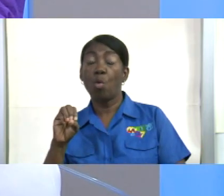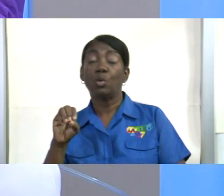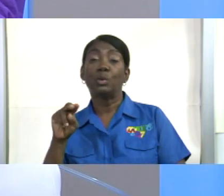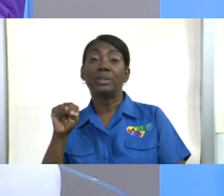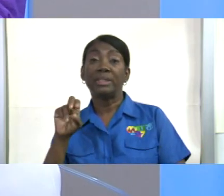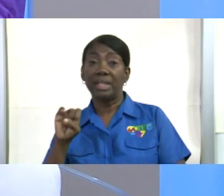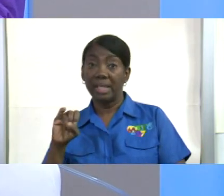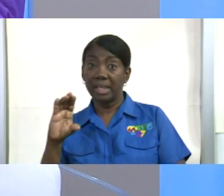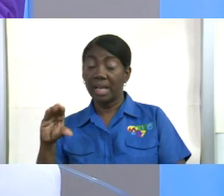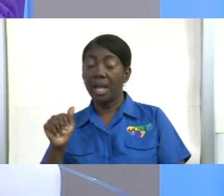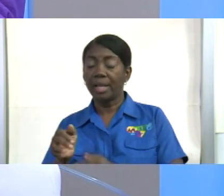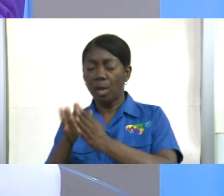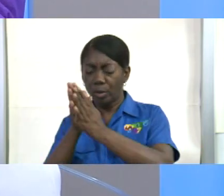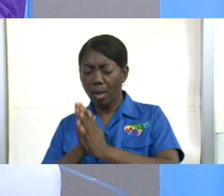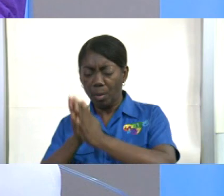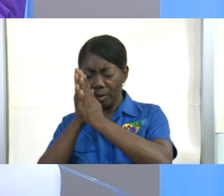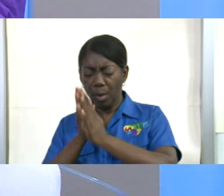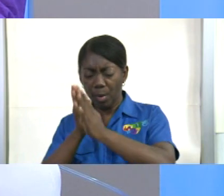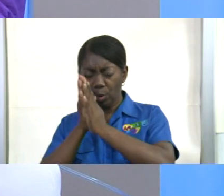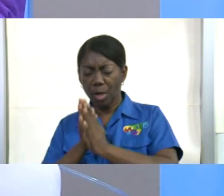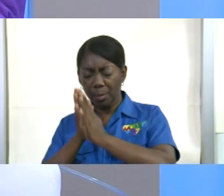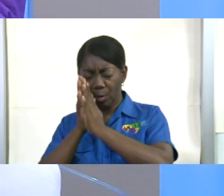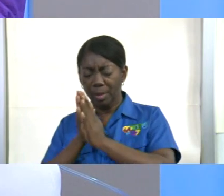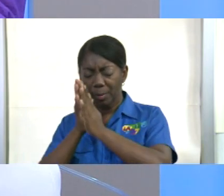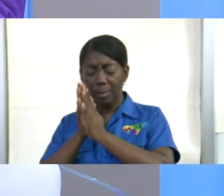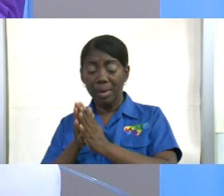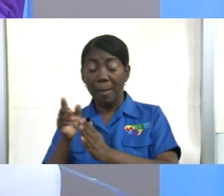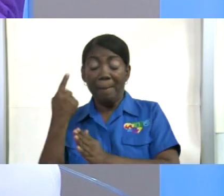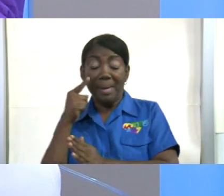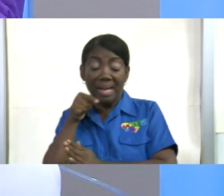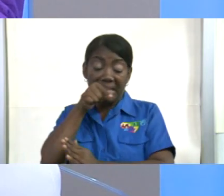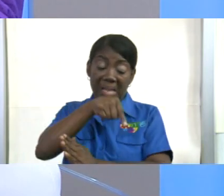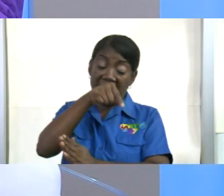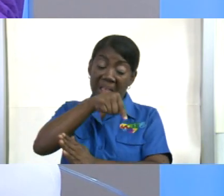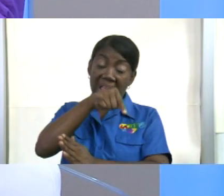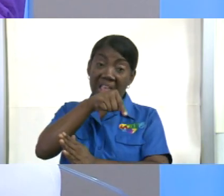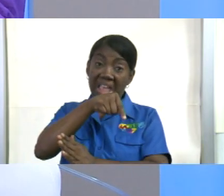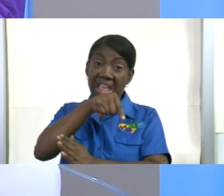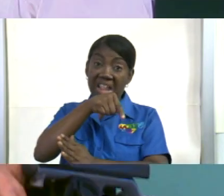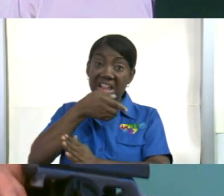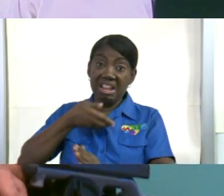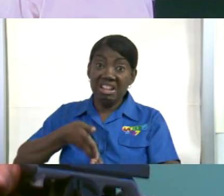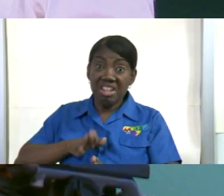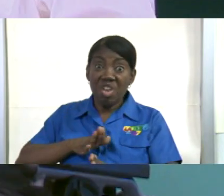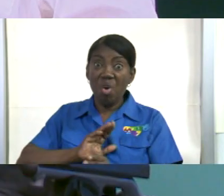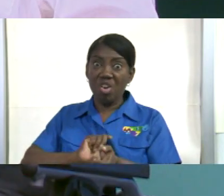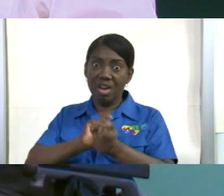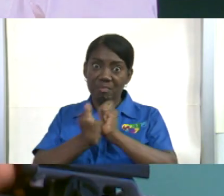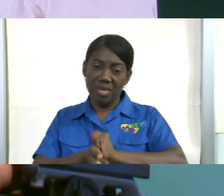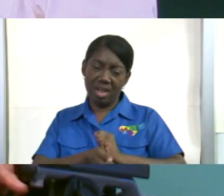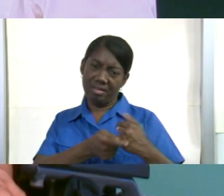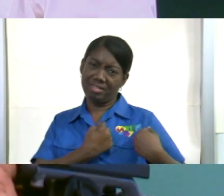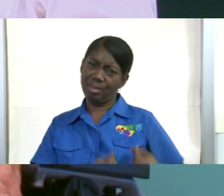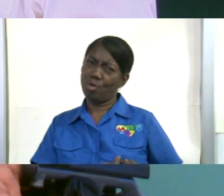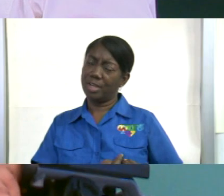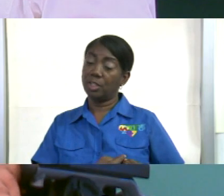convirtiera. Y bueno, finalmente, ¿no? Y llegó a ser santo. Lo que